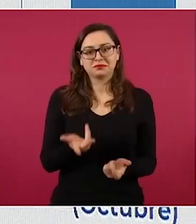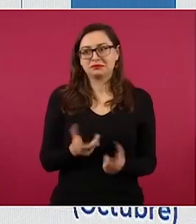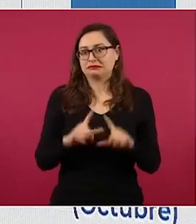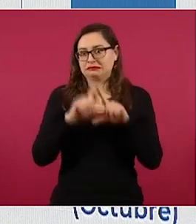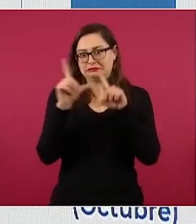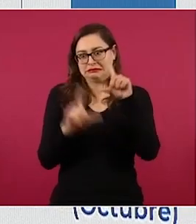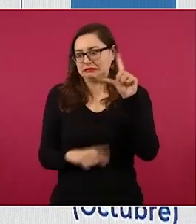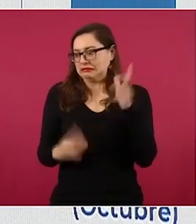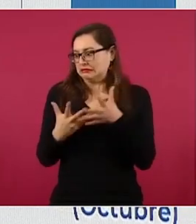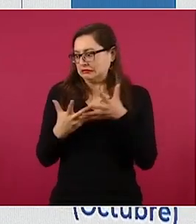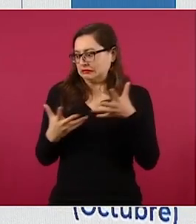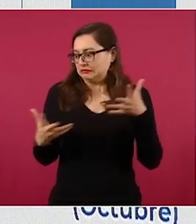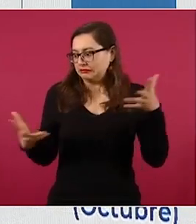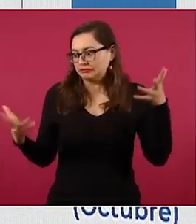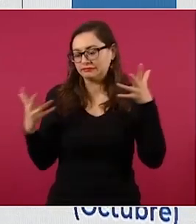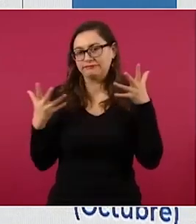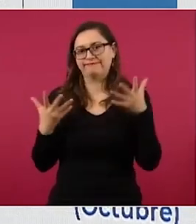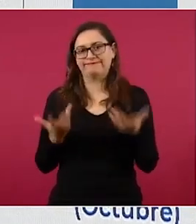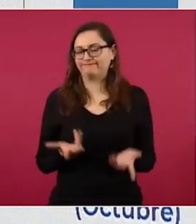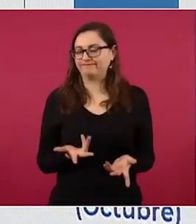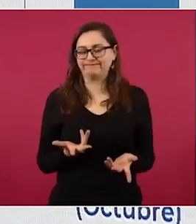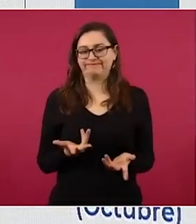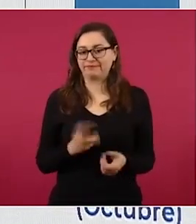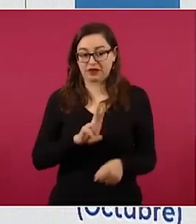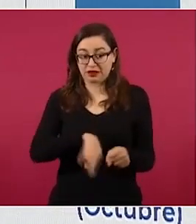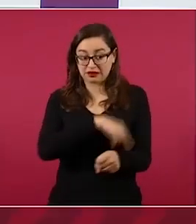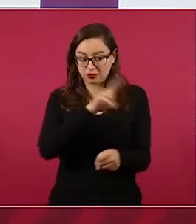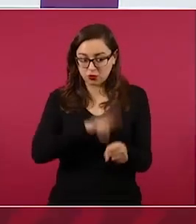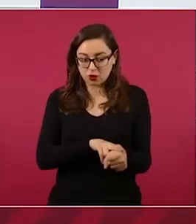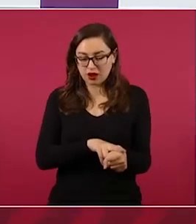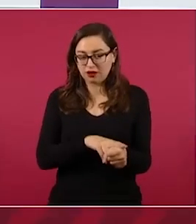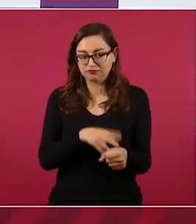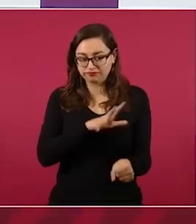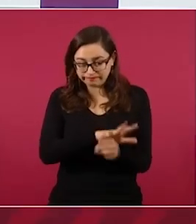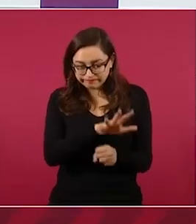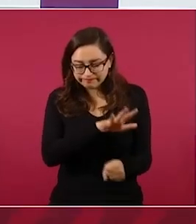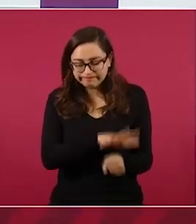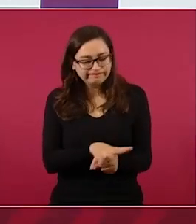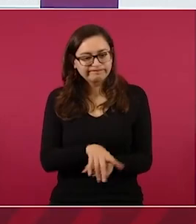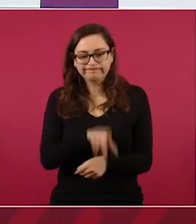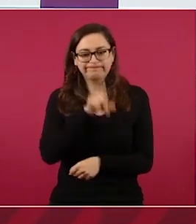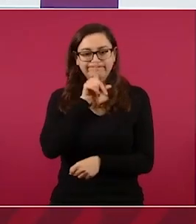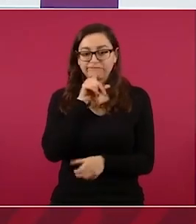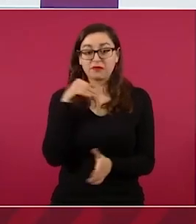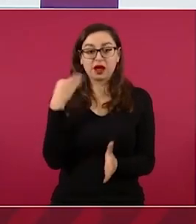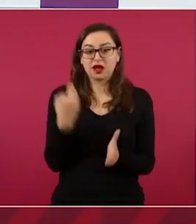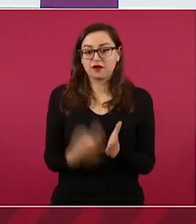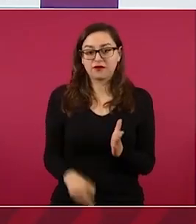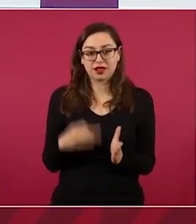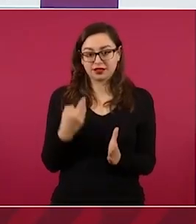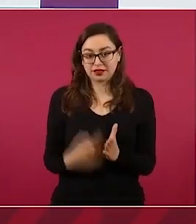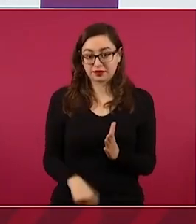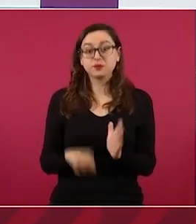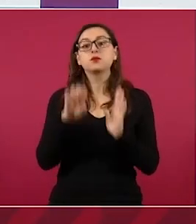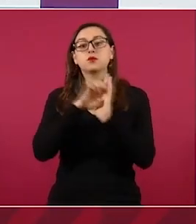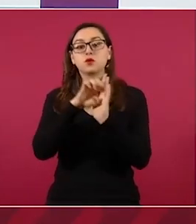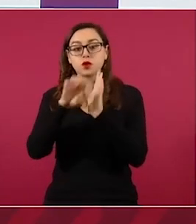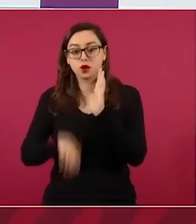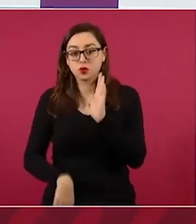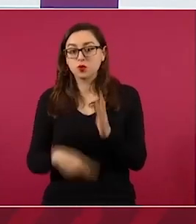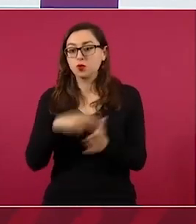Por ejemplo, en el programa Sembrando Vida, ahí todos los fertilizantes